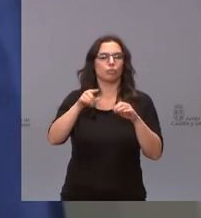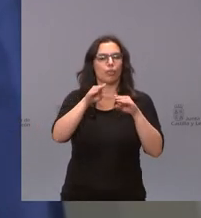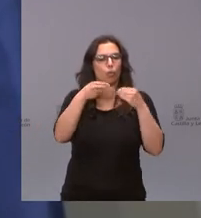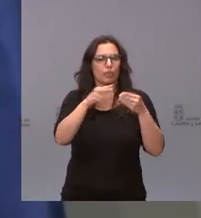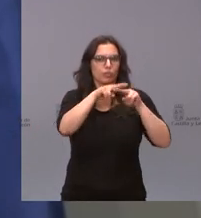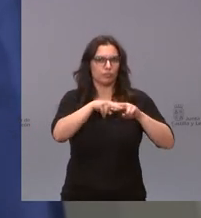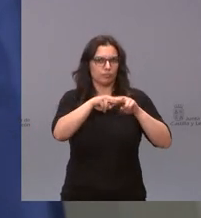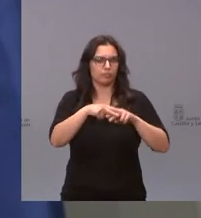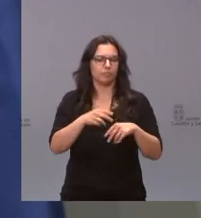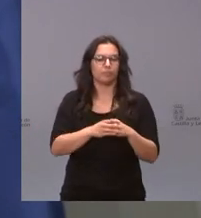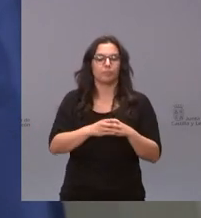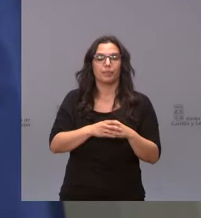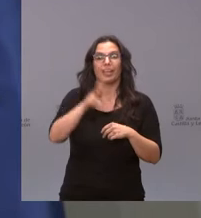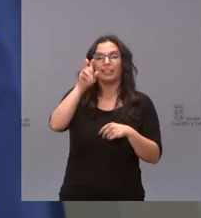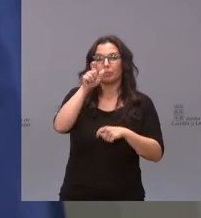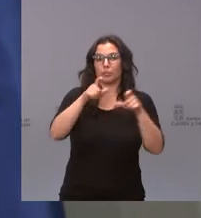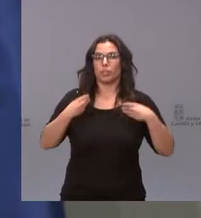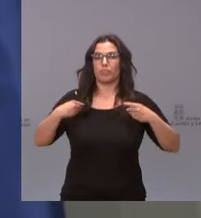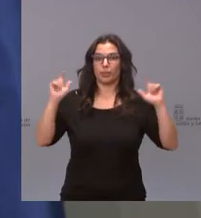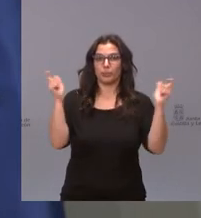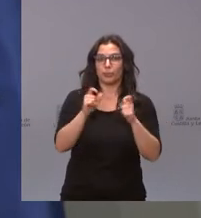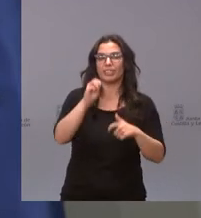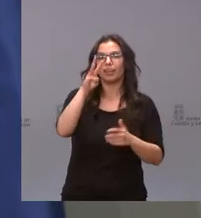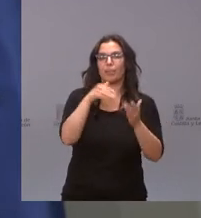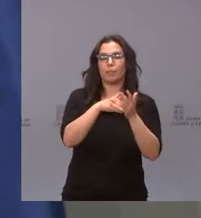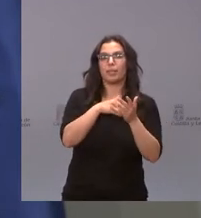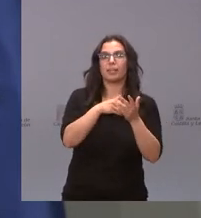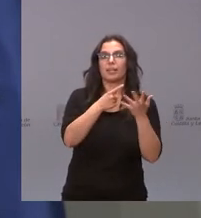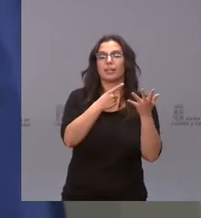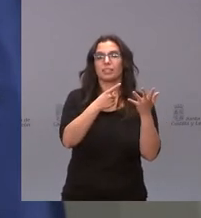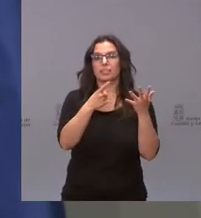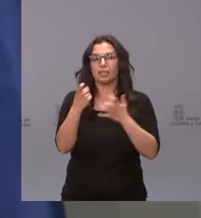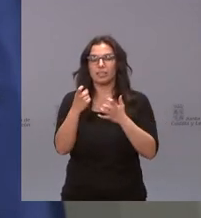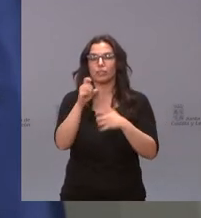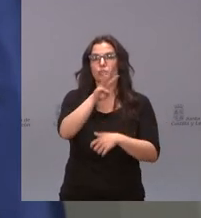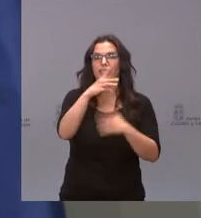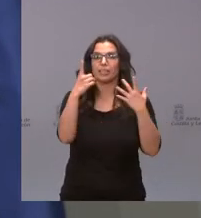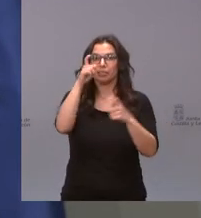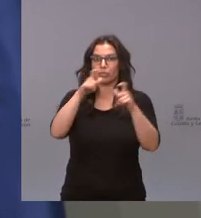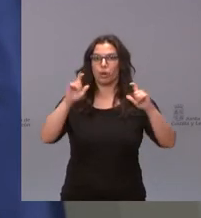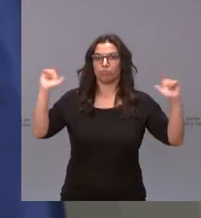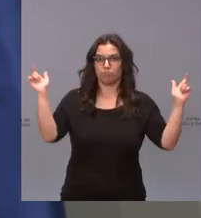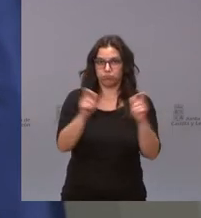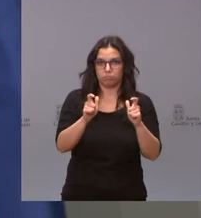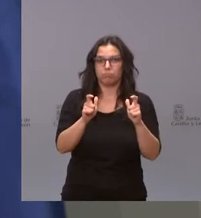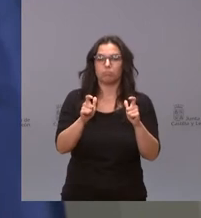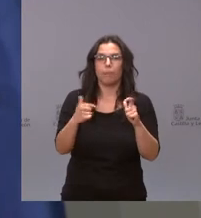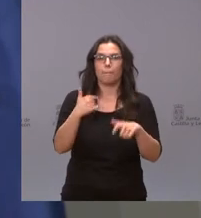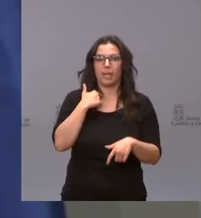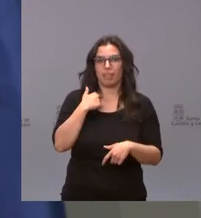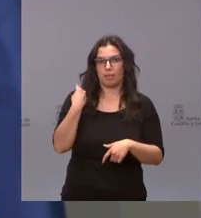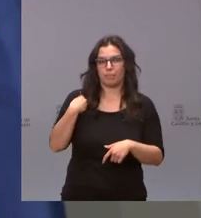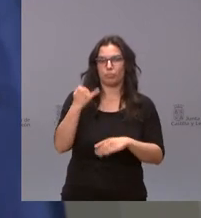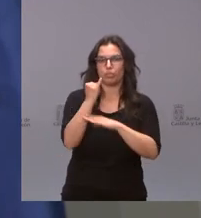con respecto a la pérdida de población un total de 13.637 habitantes que es la pérdida registrada por el INE